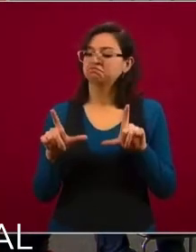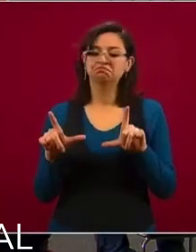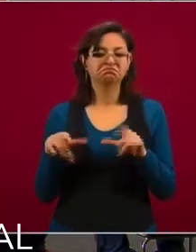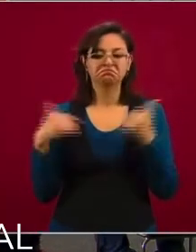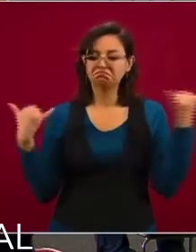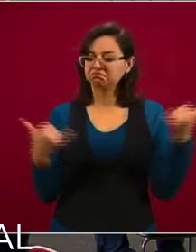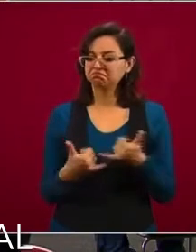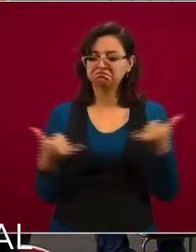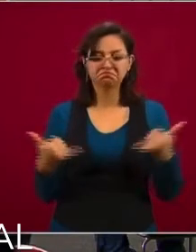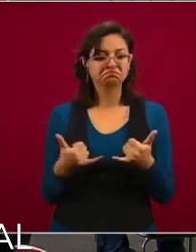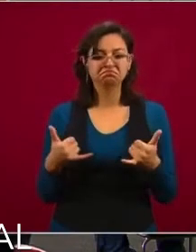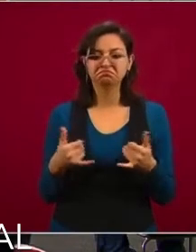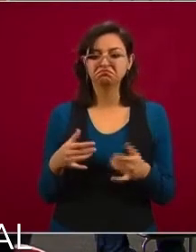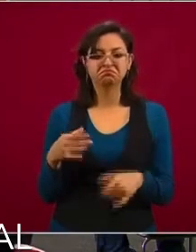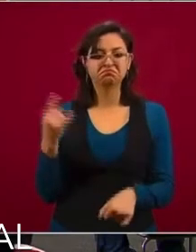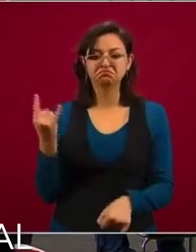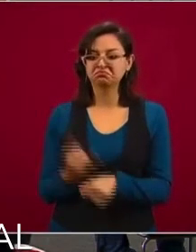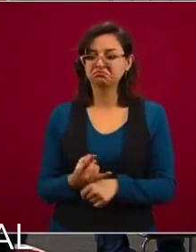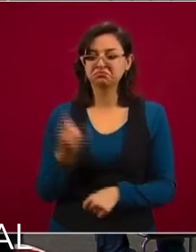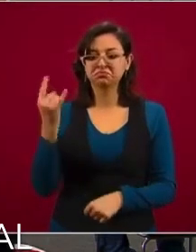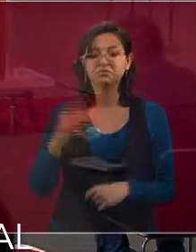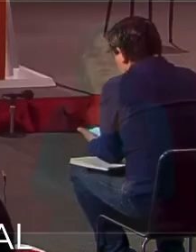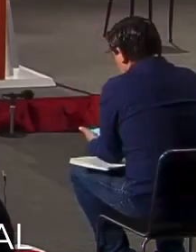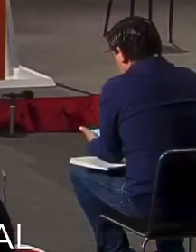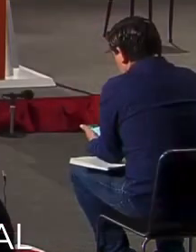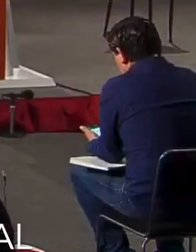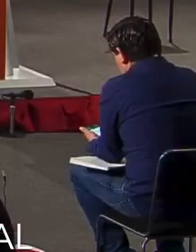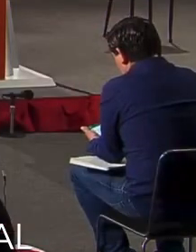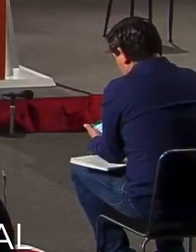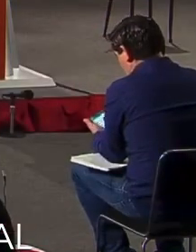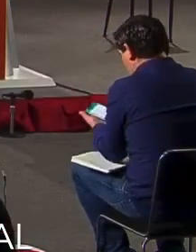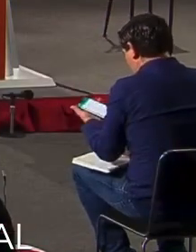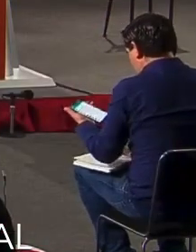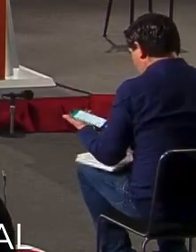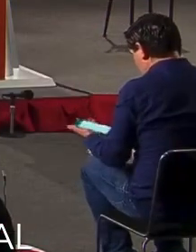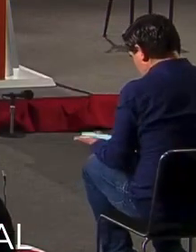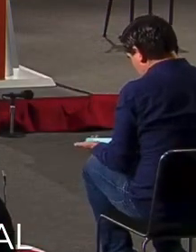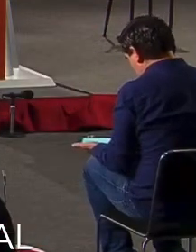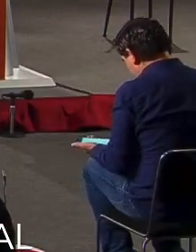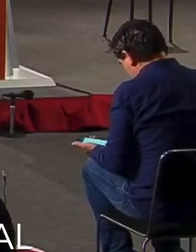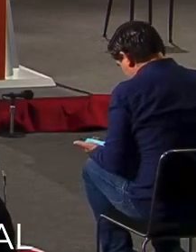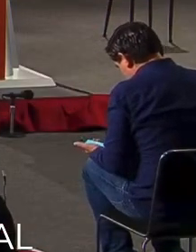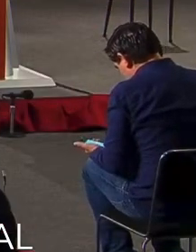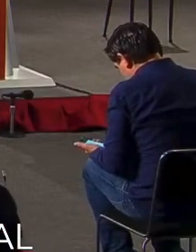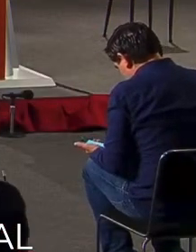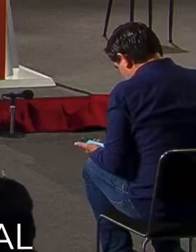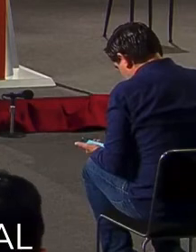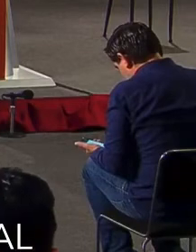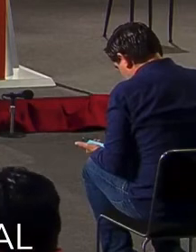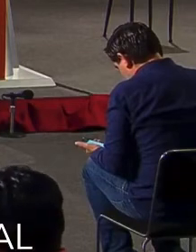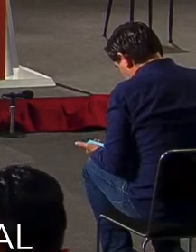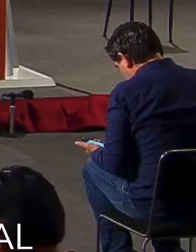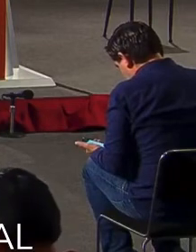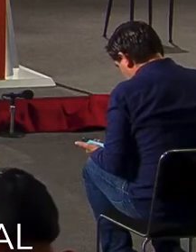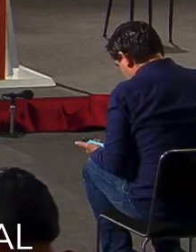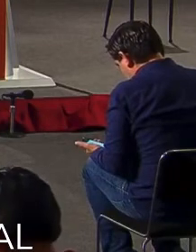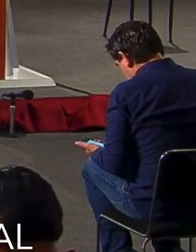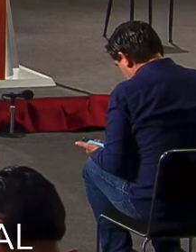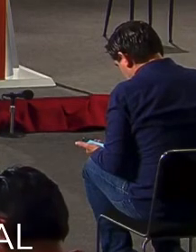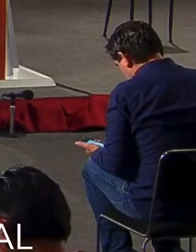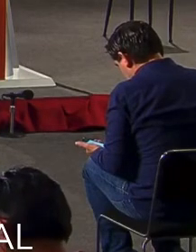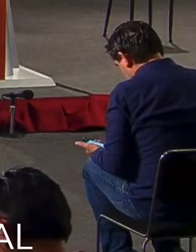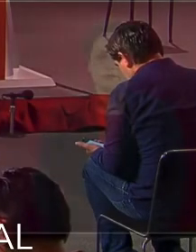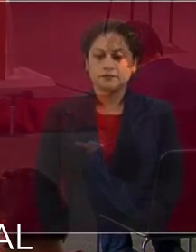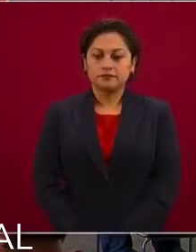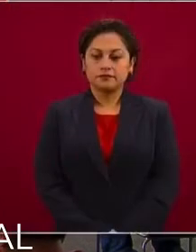cumplir. Está el caso de Andrea, que se dedica a la fabricación de calzado